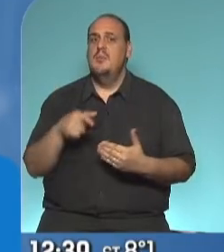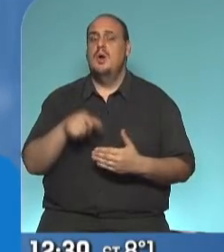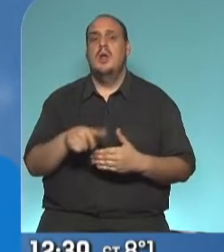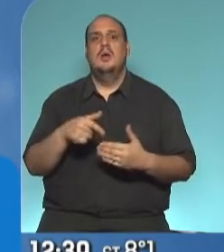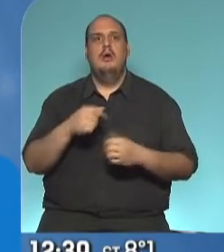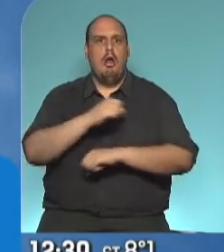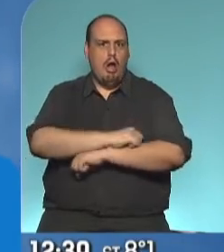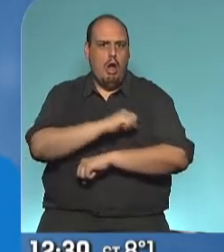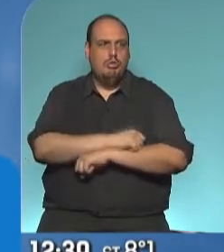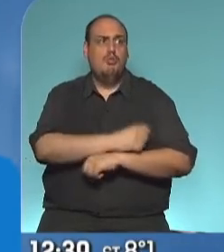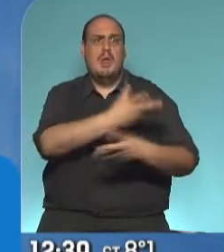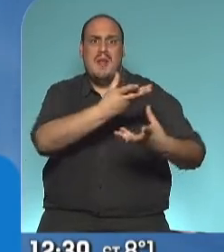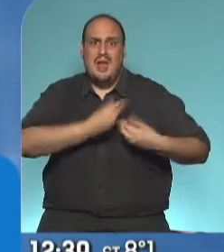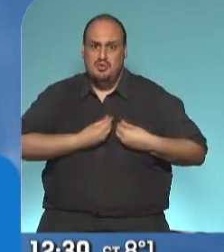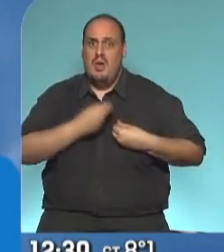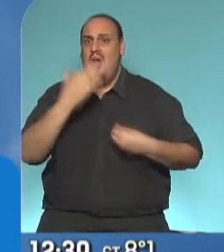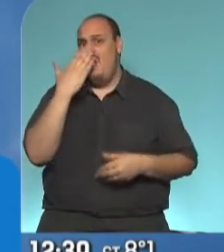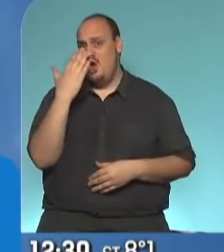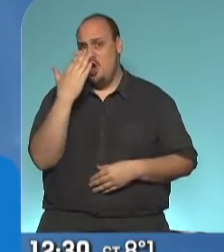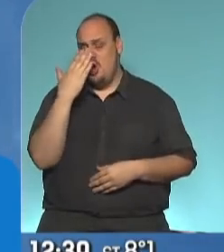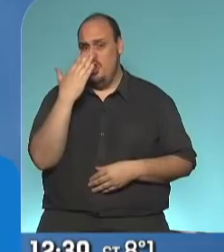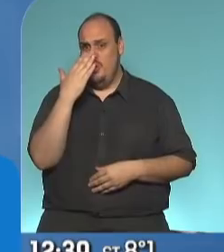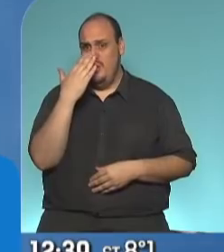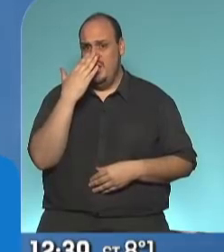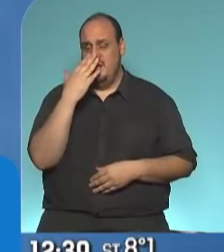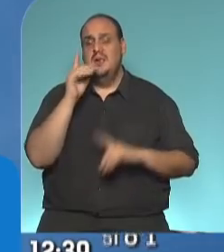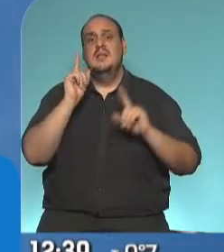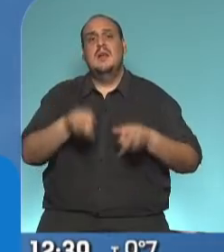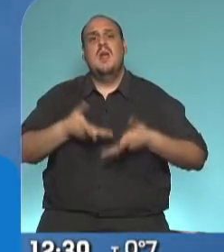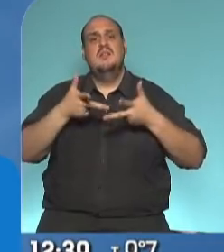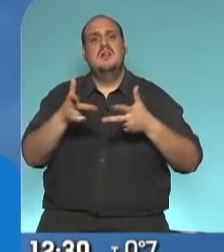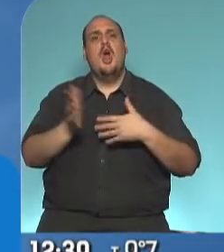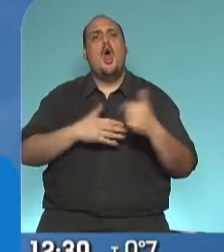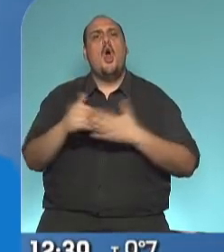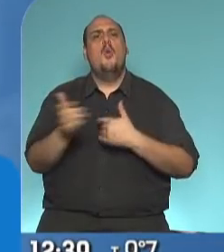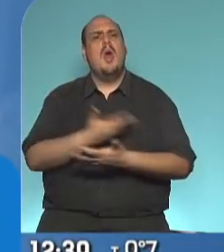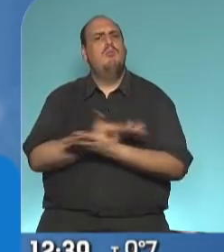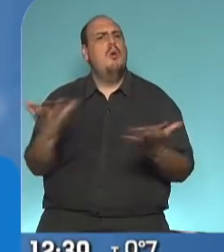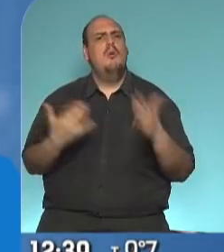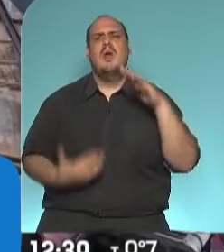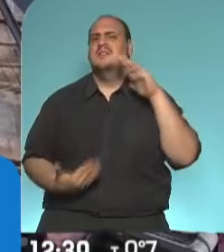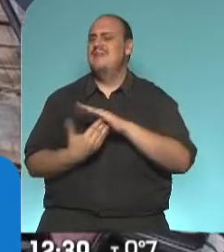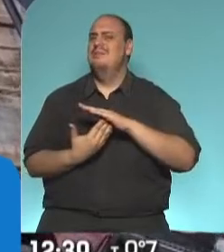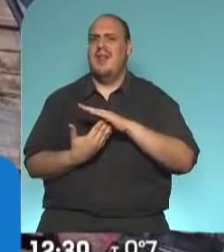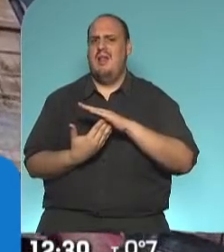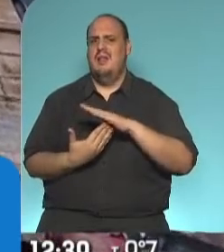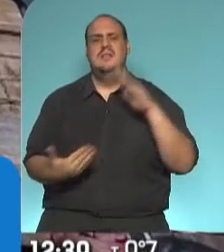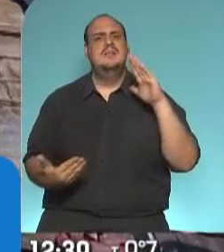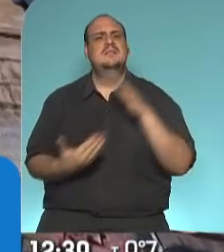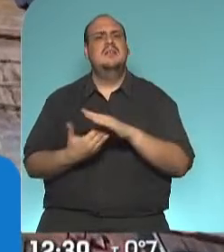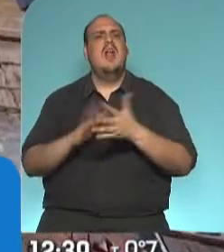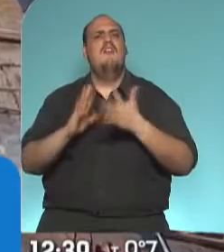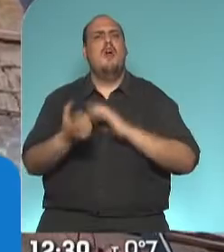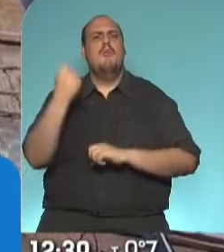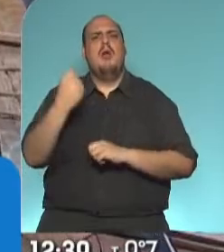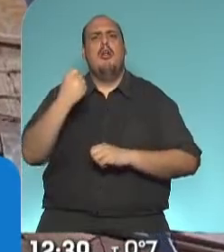actitud para Córdoba, señor Presidente. Y quiero decirles que la obra pública es central, es central como dinamizador